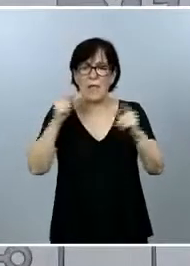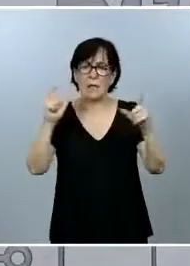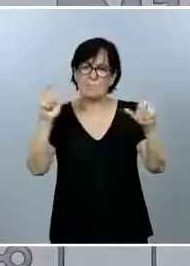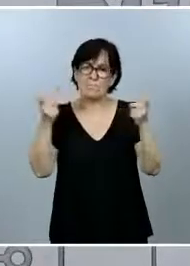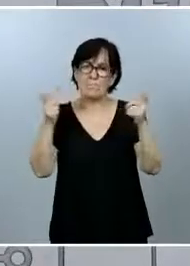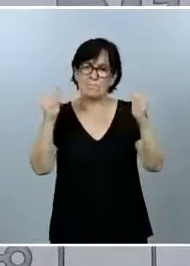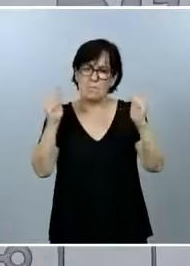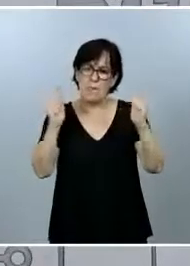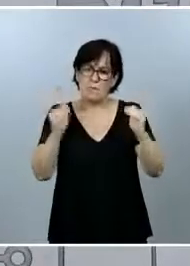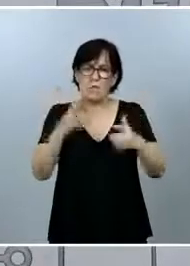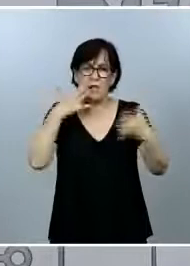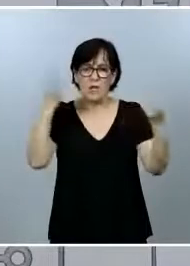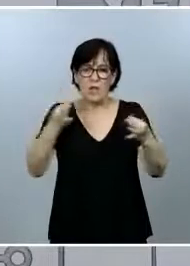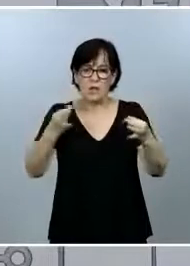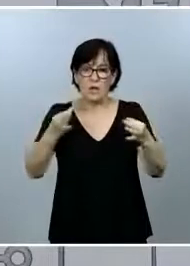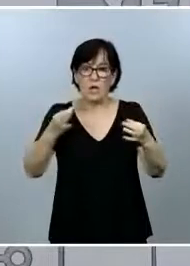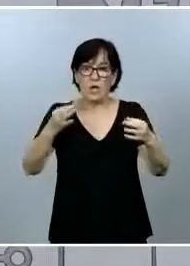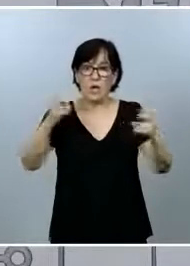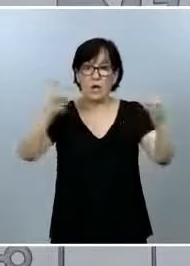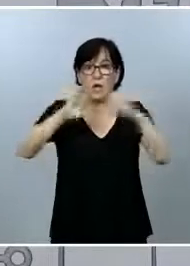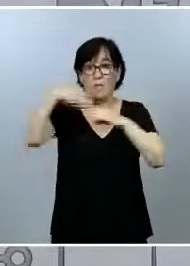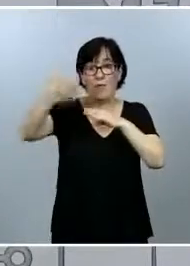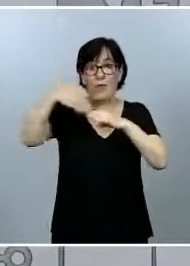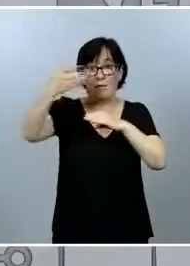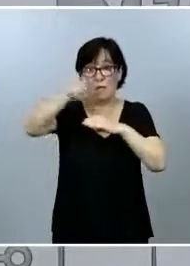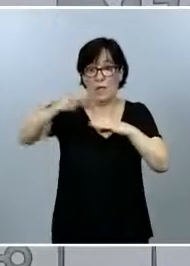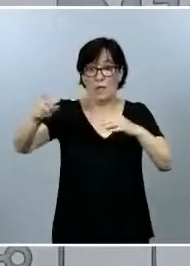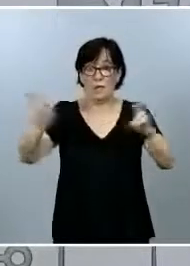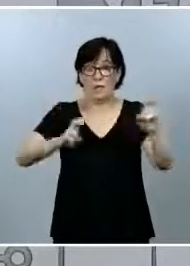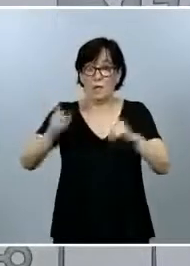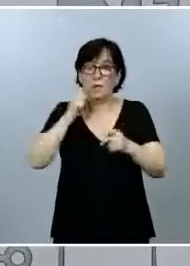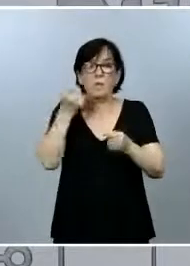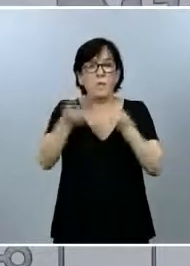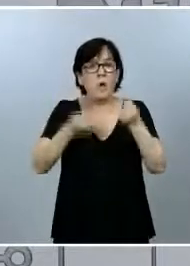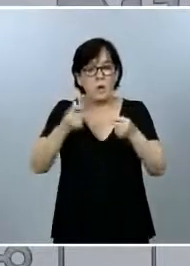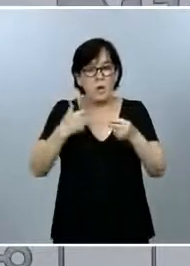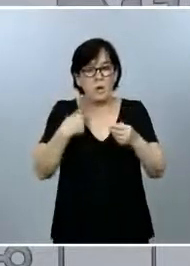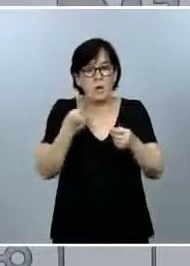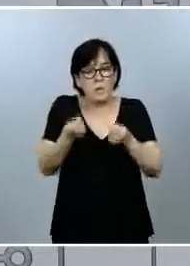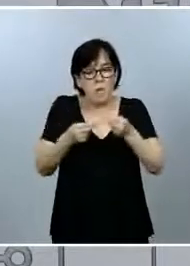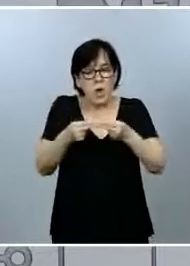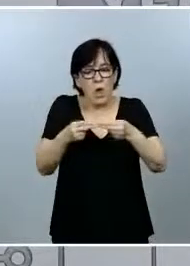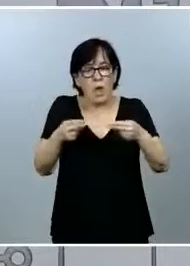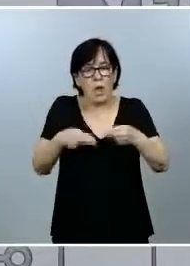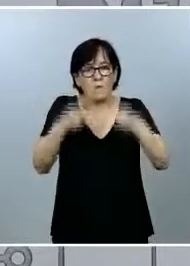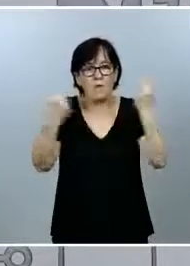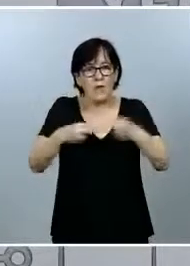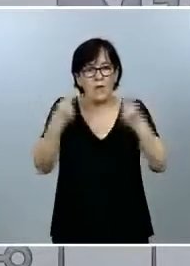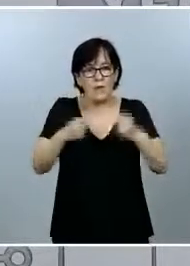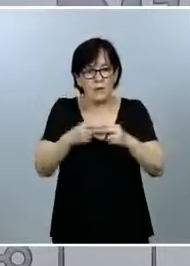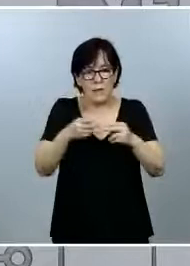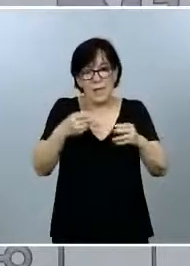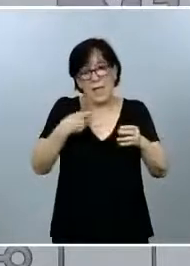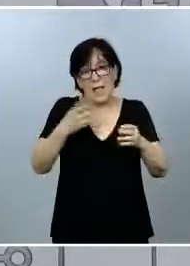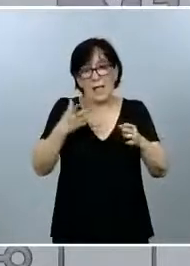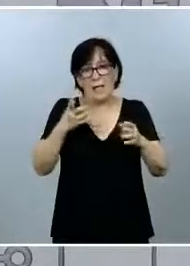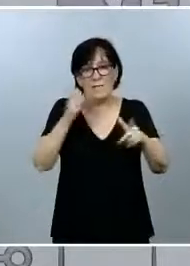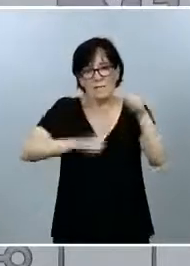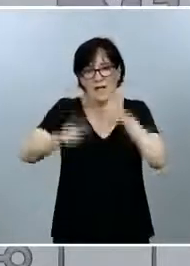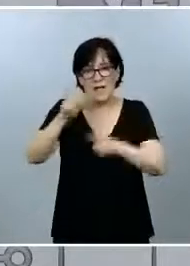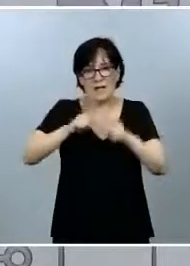riesgos en la importación, pese a que progresivamente se van abriendo las fronteras a la entrada de nuevo de viajeros internacionales.